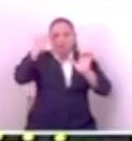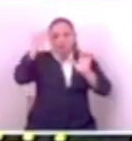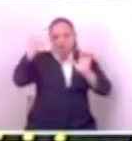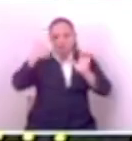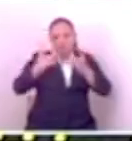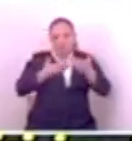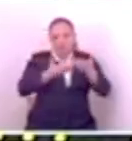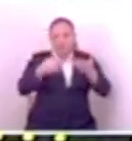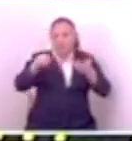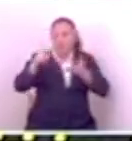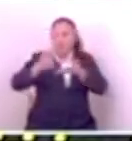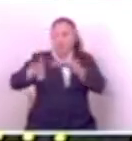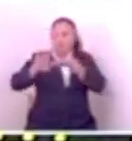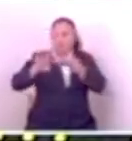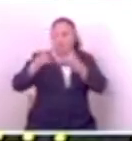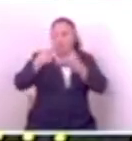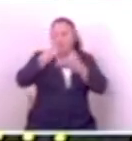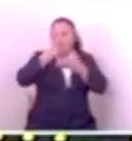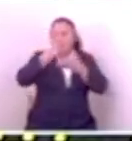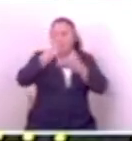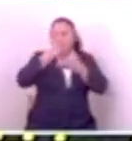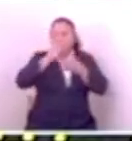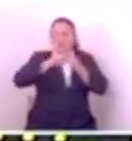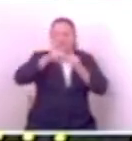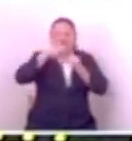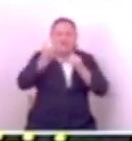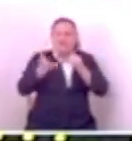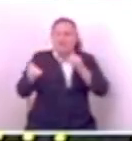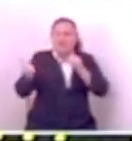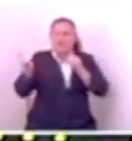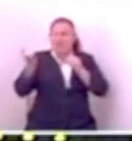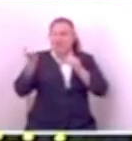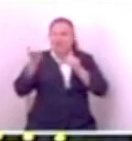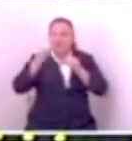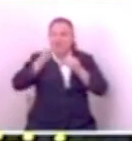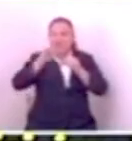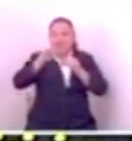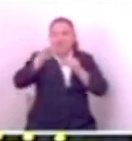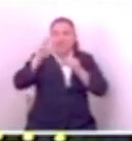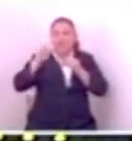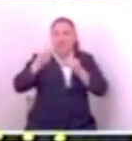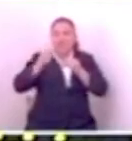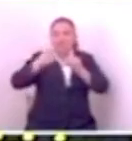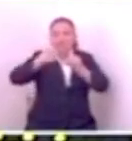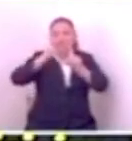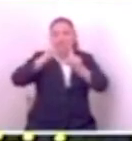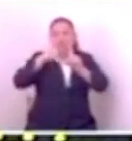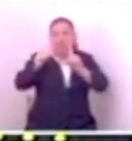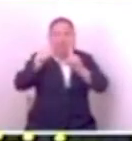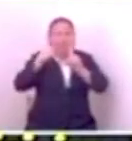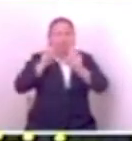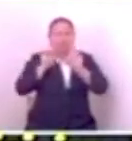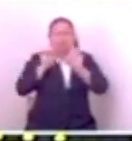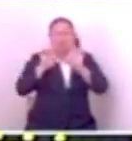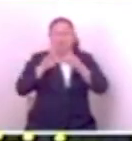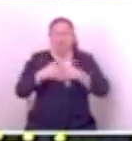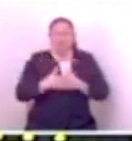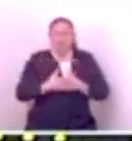marufiada que él ha hecho? ¿Por qué le estoy diciendo todo esto? Pues miren, definitivamente este señor